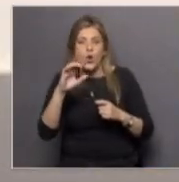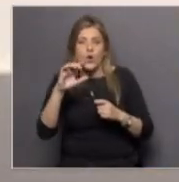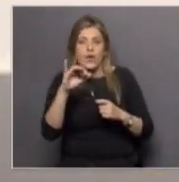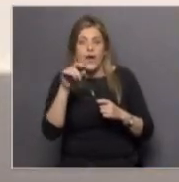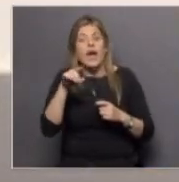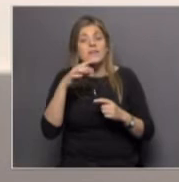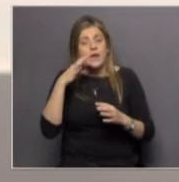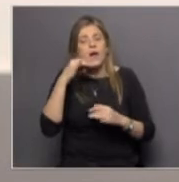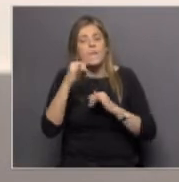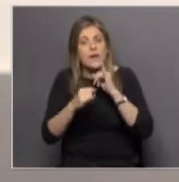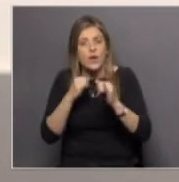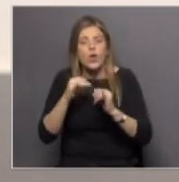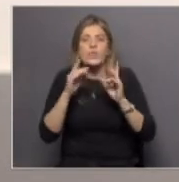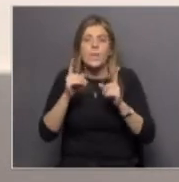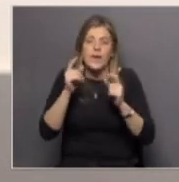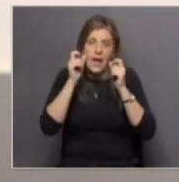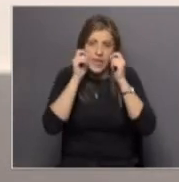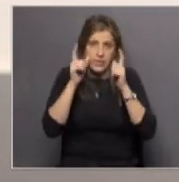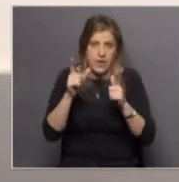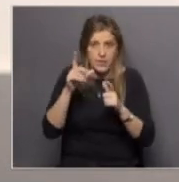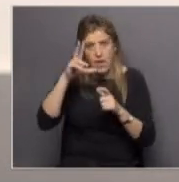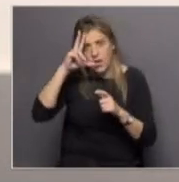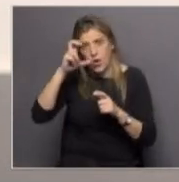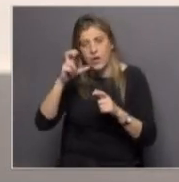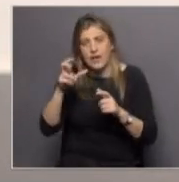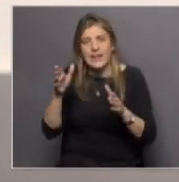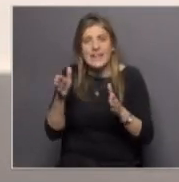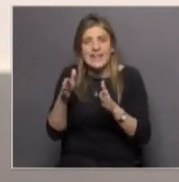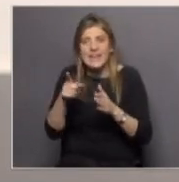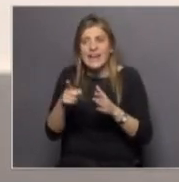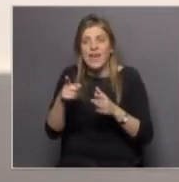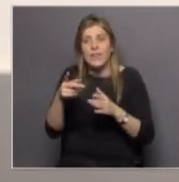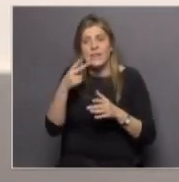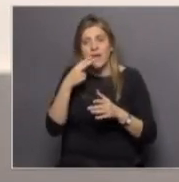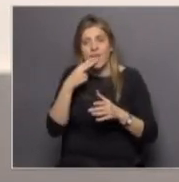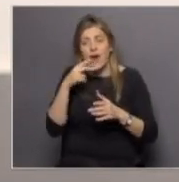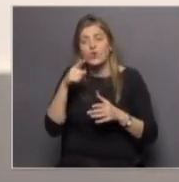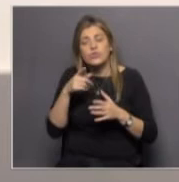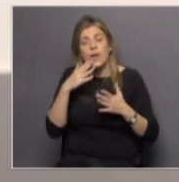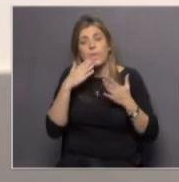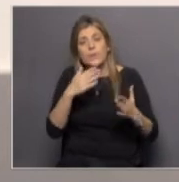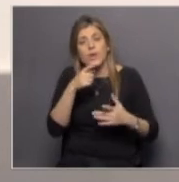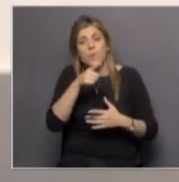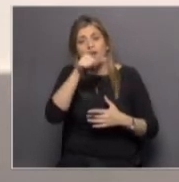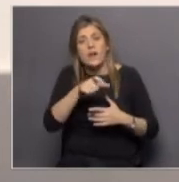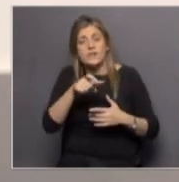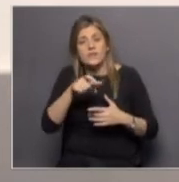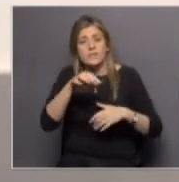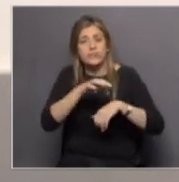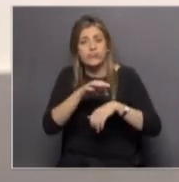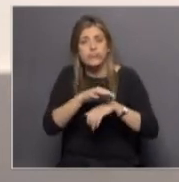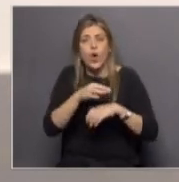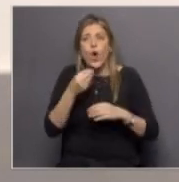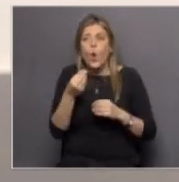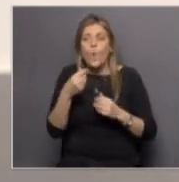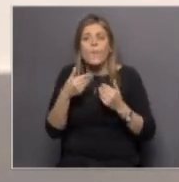ella cuenta ella atiende también en clínicas de asociación del tabaco y bueno con ella hablamos un poquito de cómo es ese acercamiento